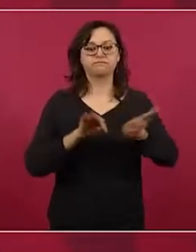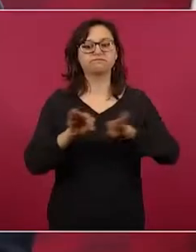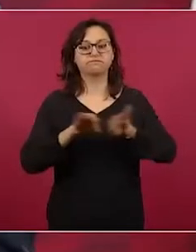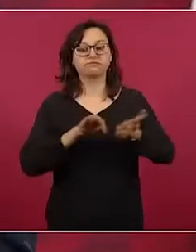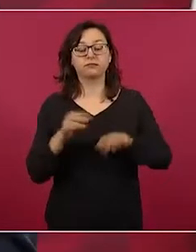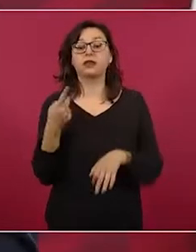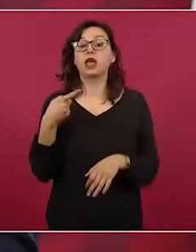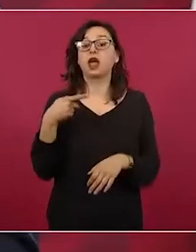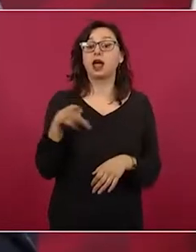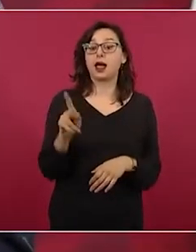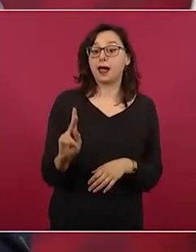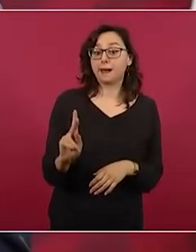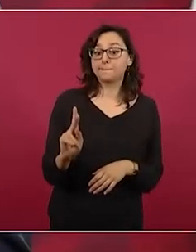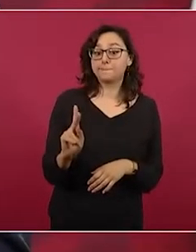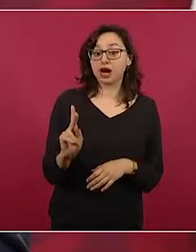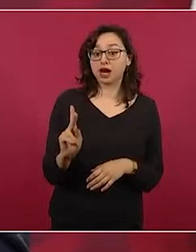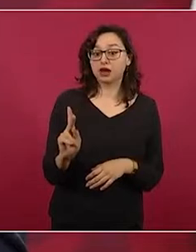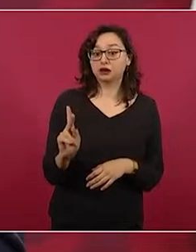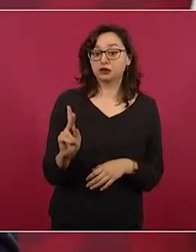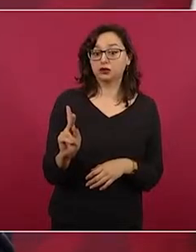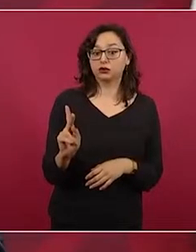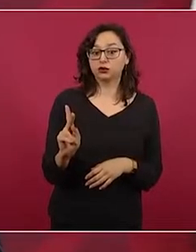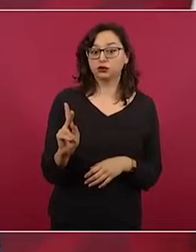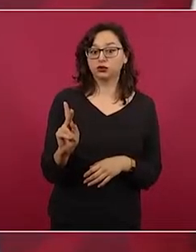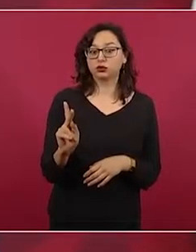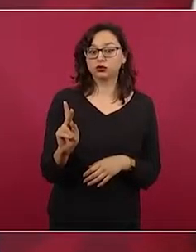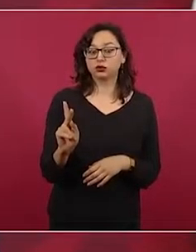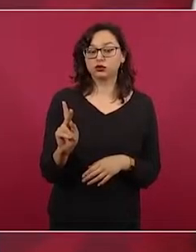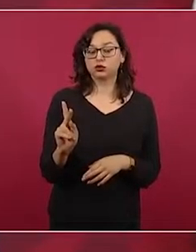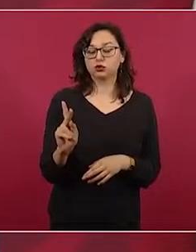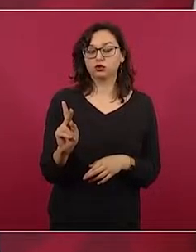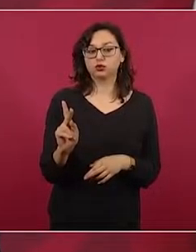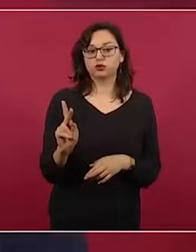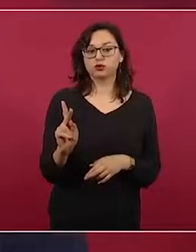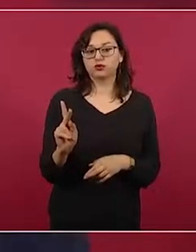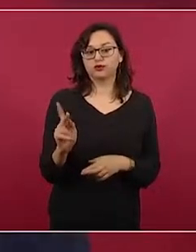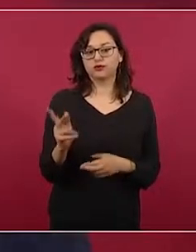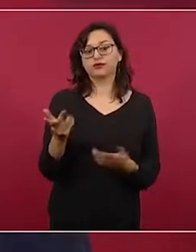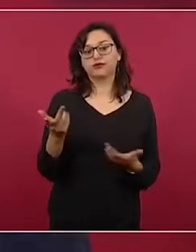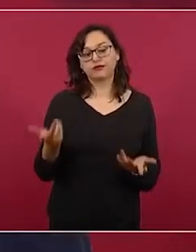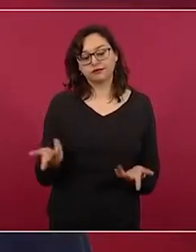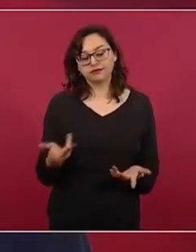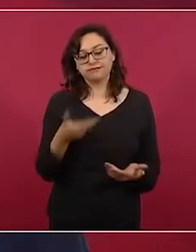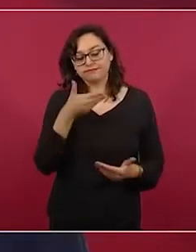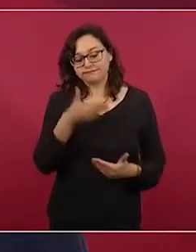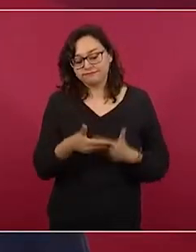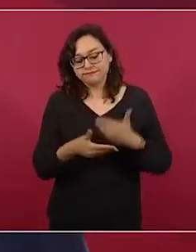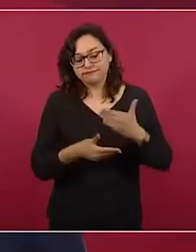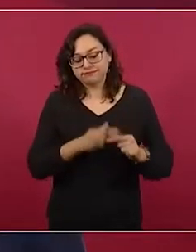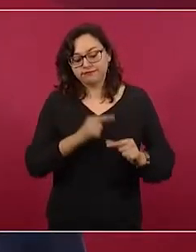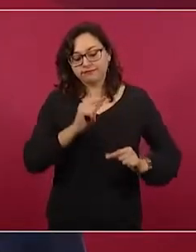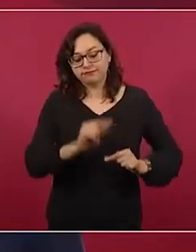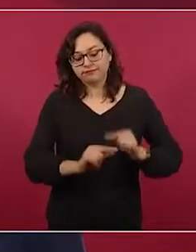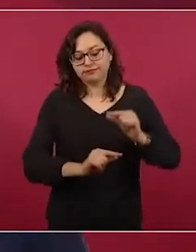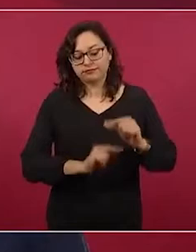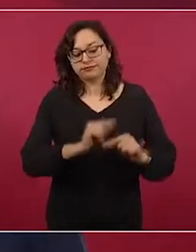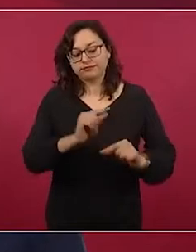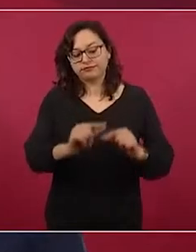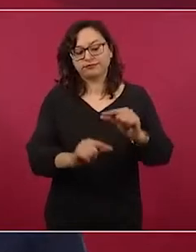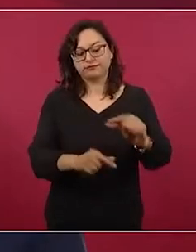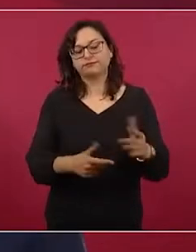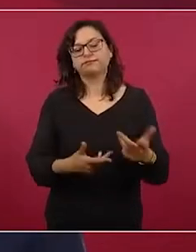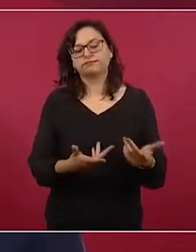se avanza despacio, y de eso hablamos,